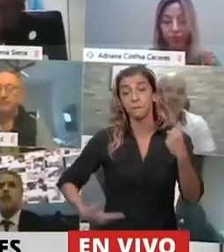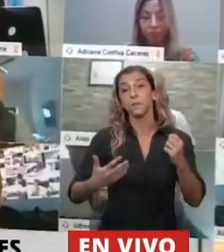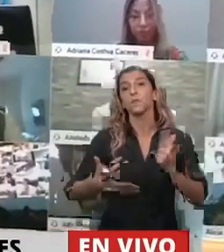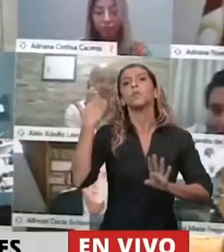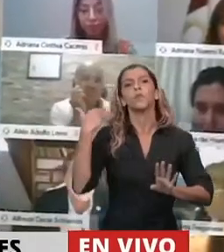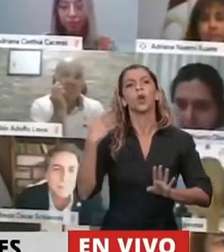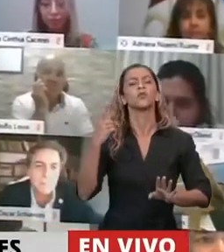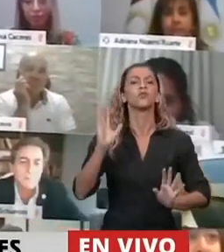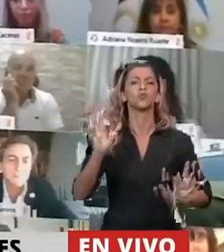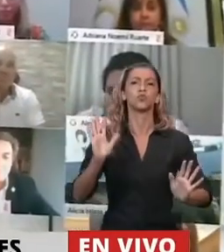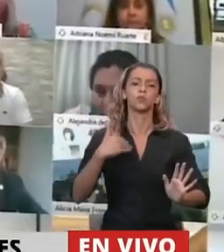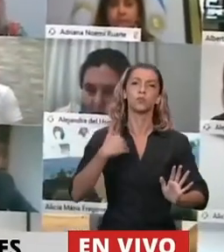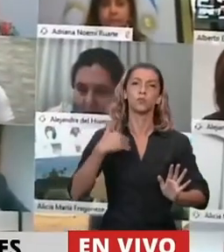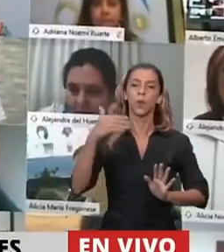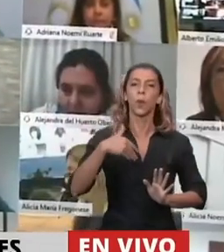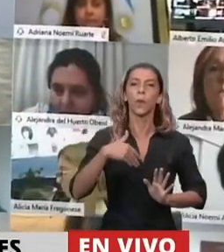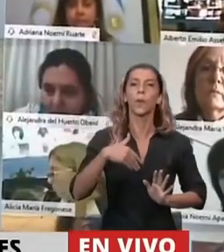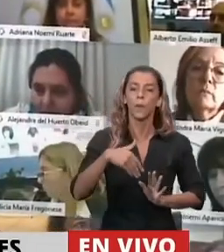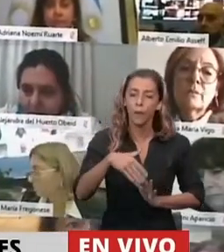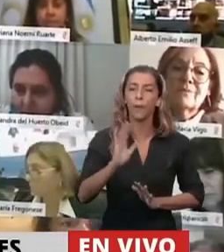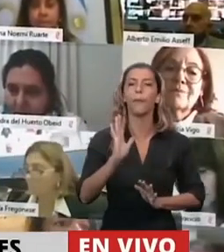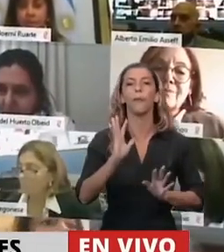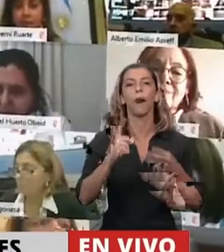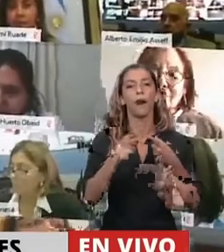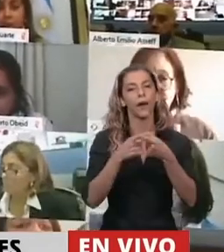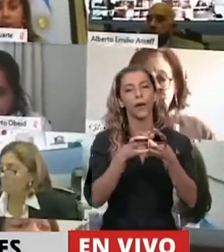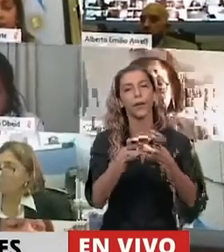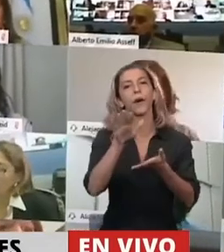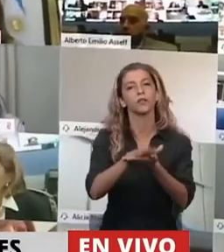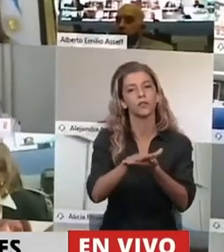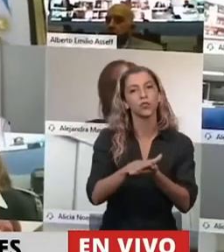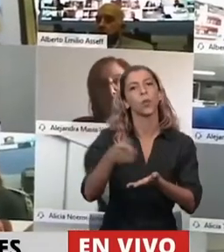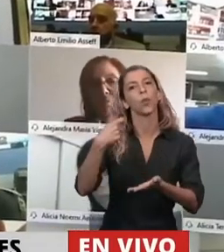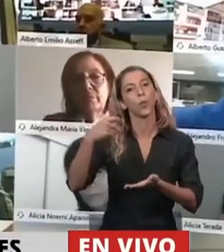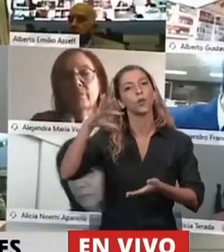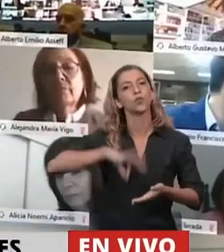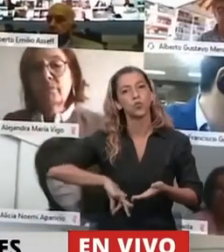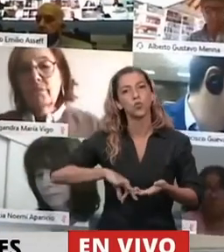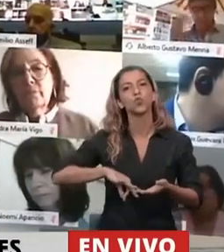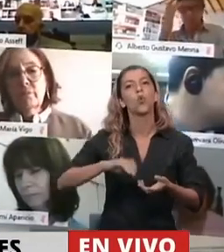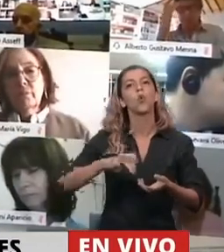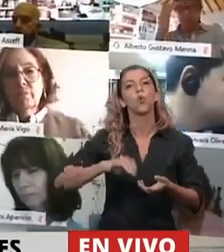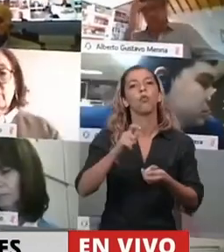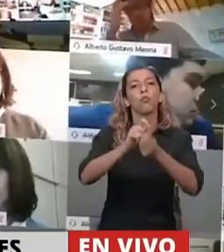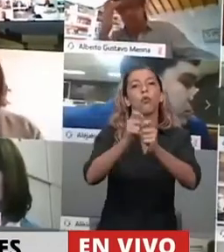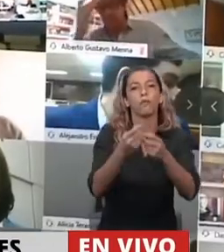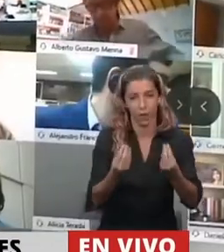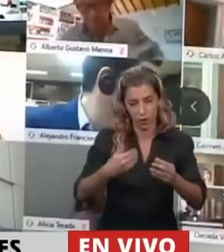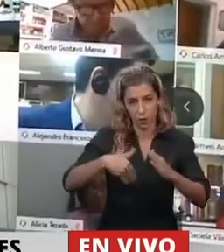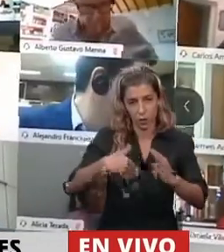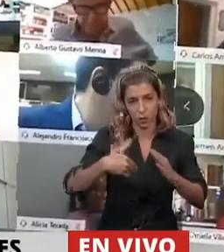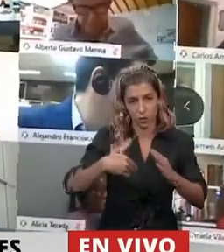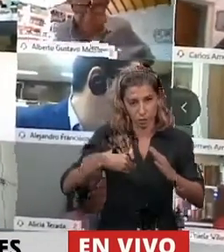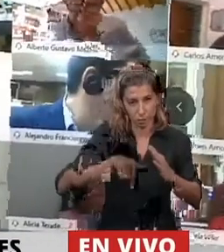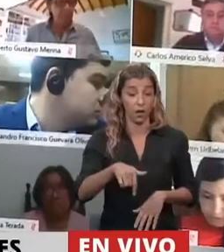nueva, la discusión de una nueva movilidad jubilatoria. Y acá a DNU limpio se